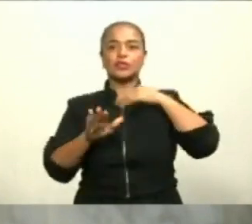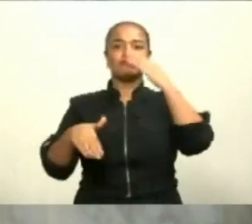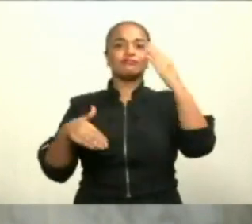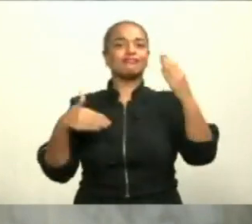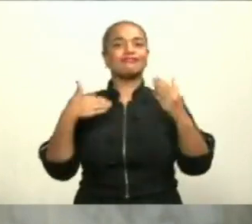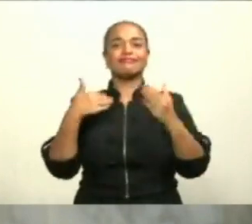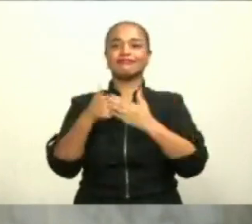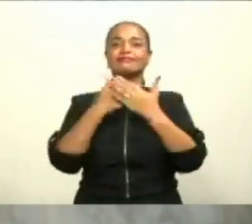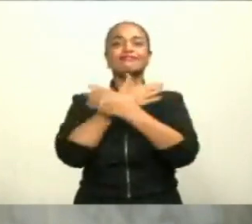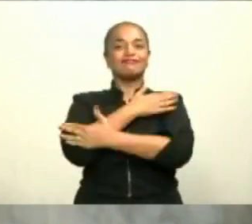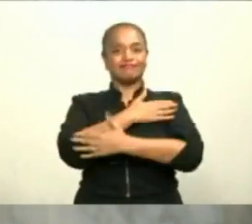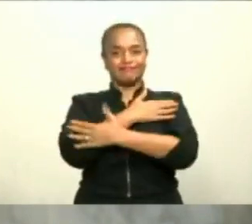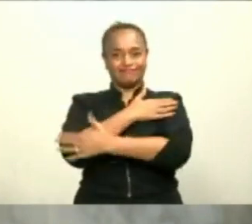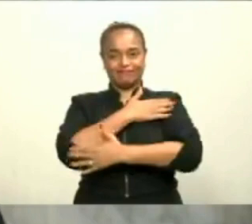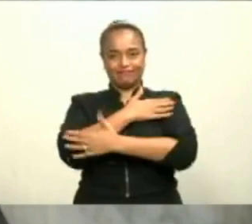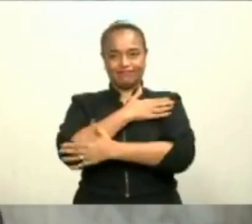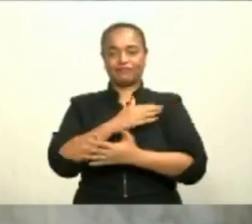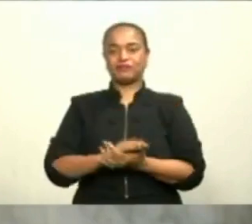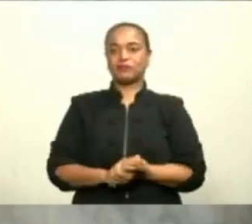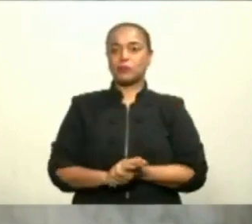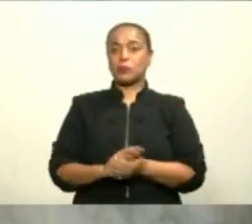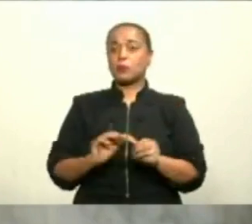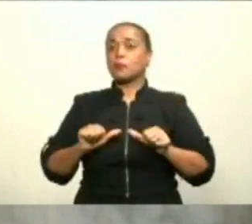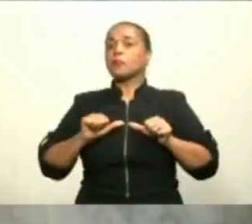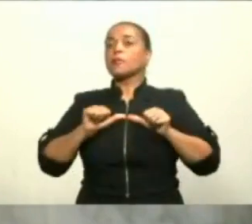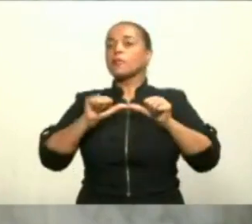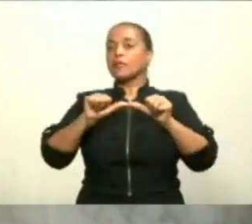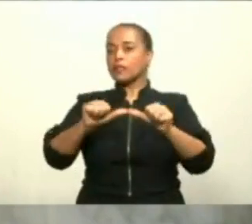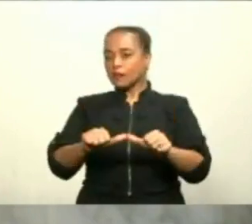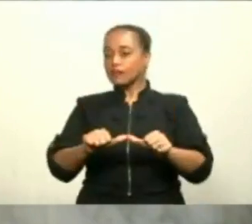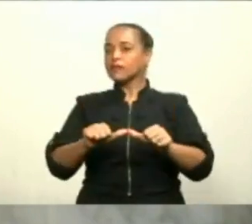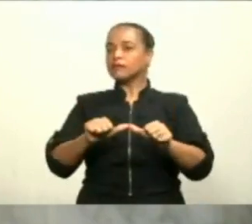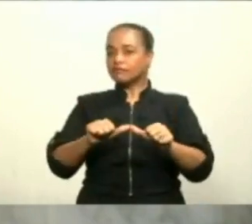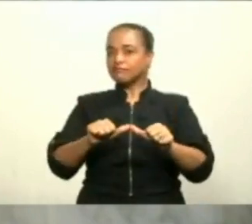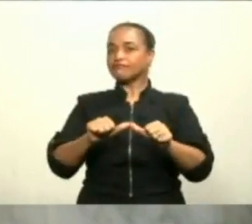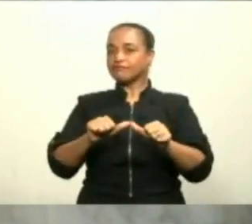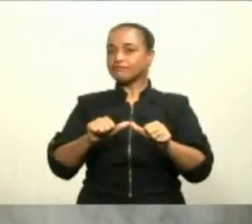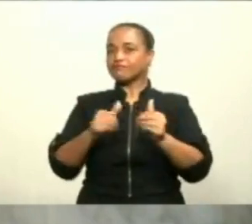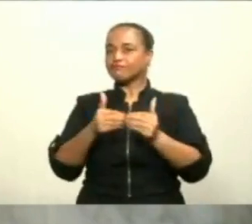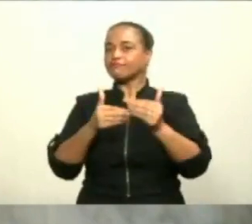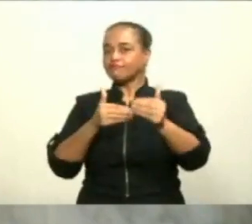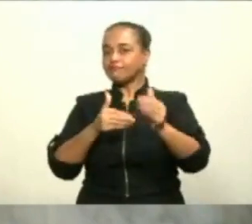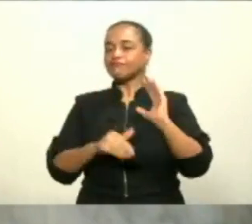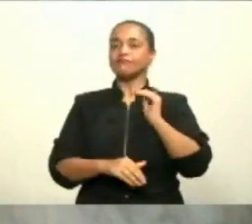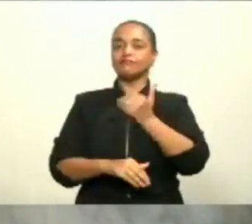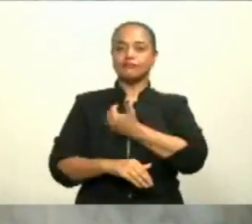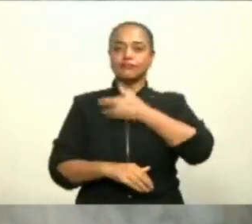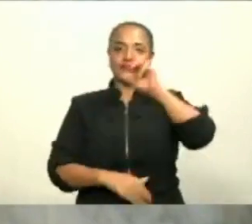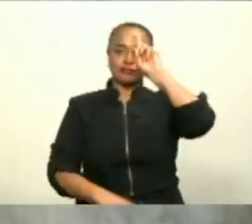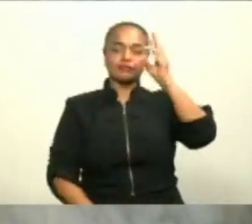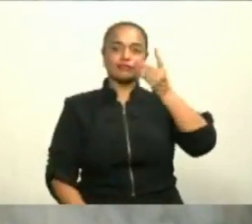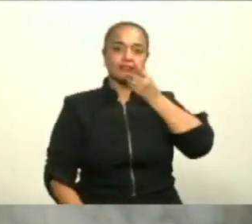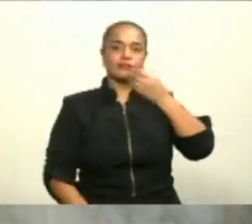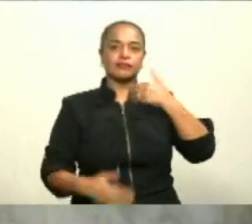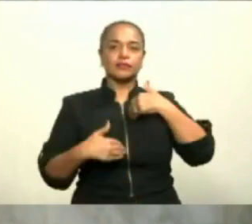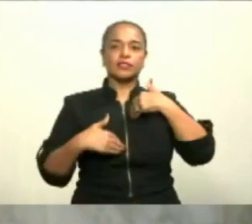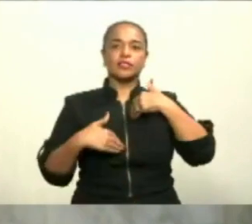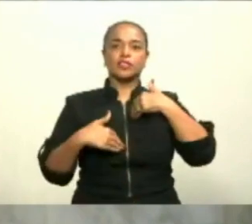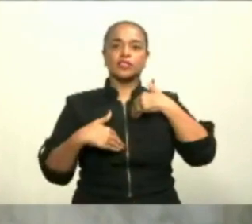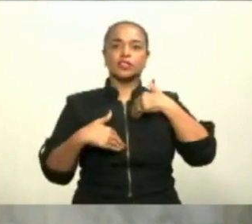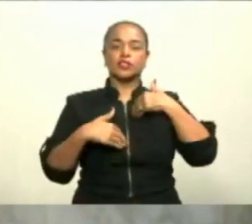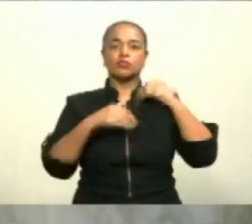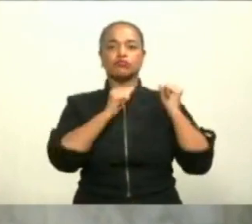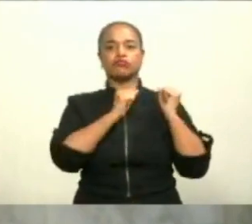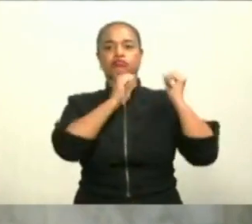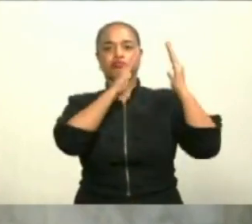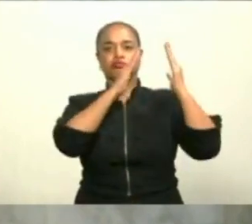En AstraZeneca continuamos avanzando en nuestra respuesta para abordar estos desafíos que no tienen precedentes al